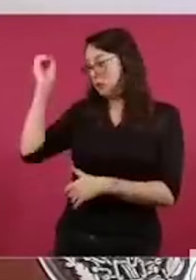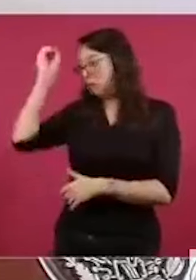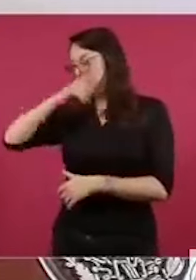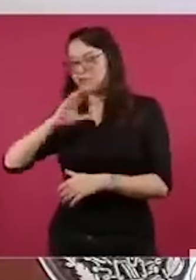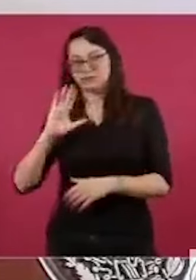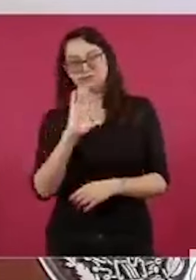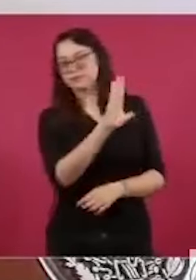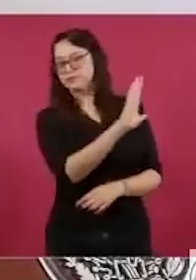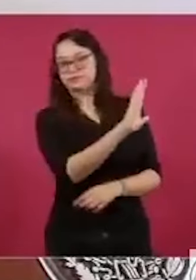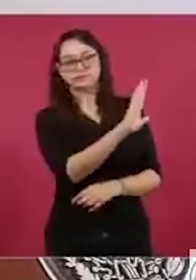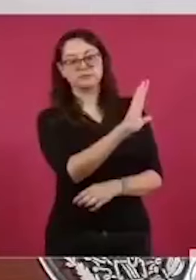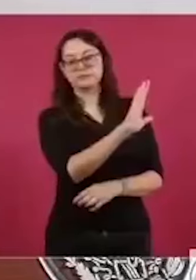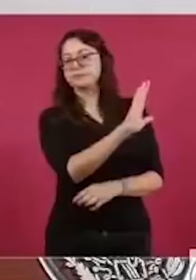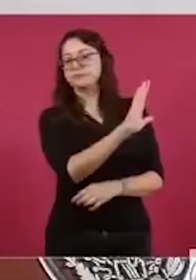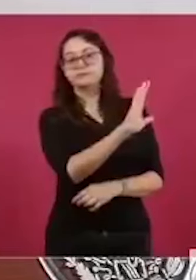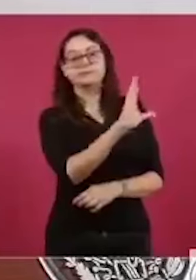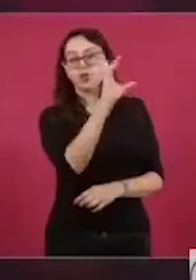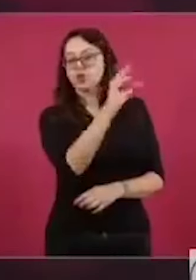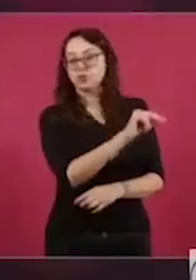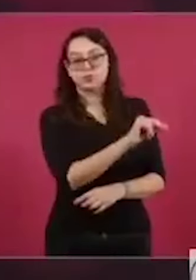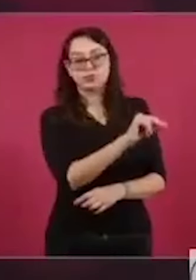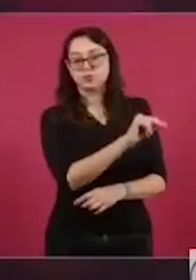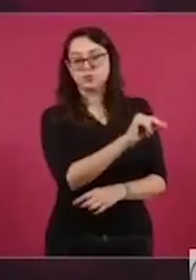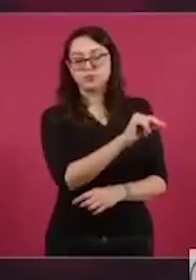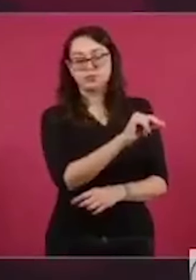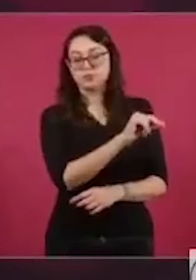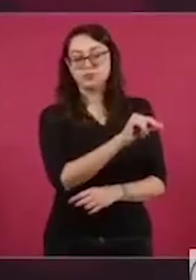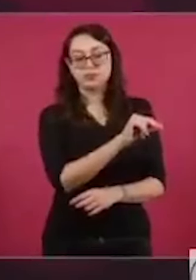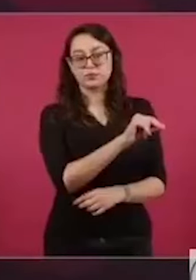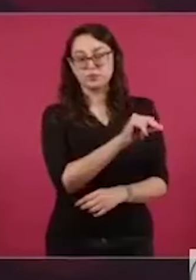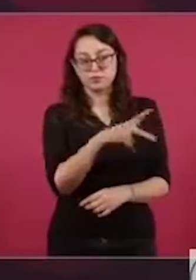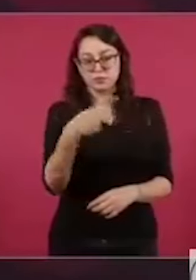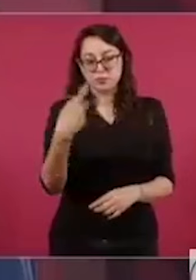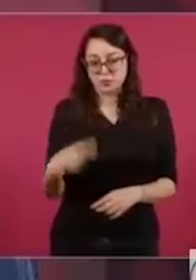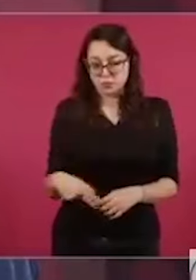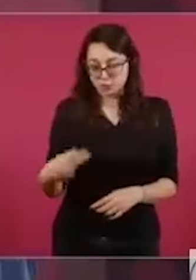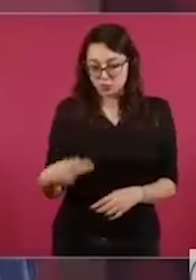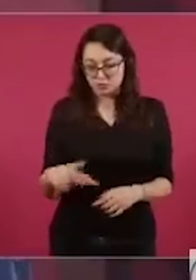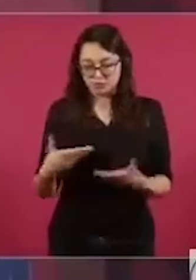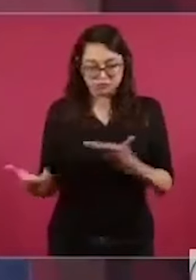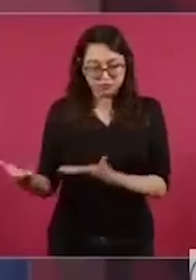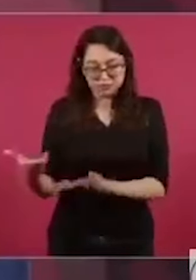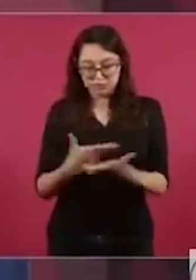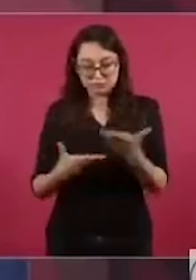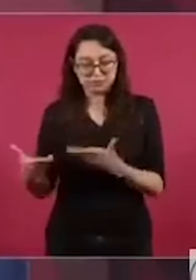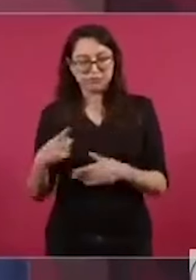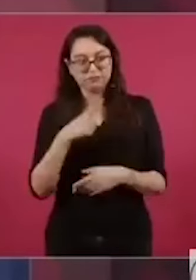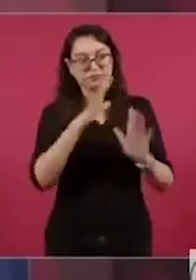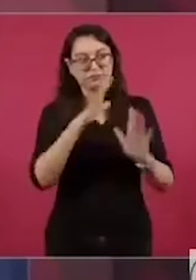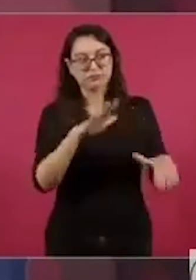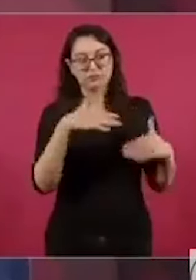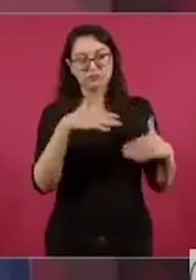de fraude o de